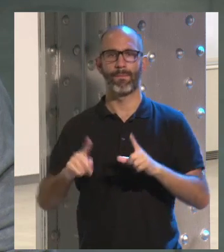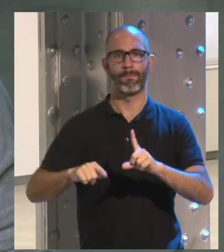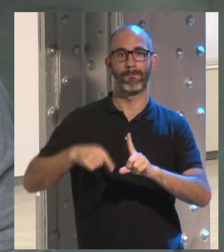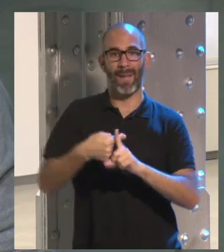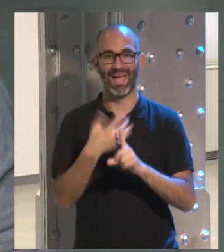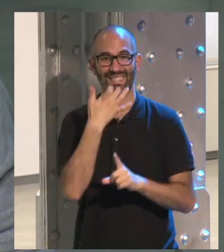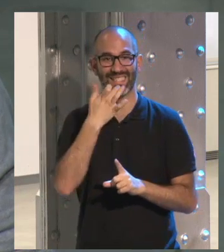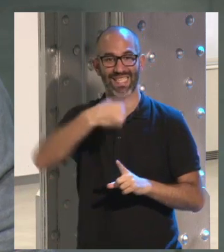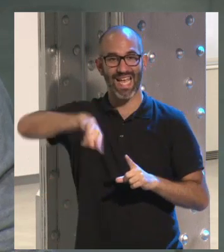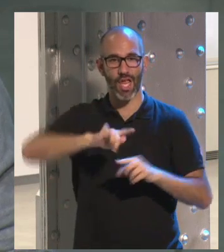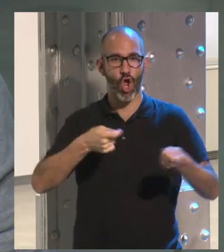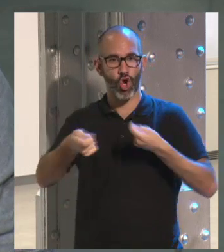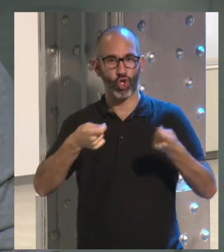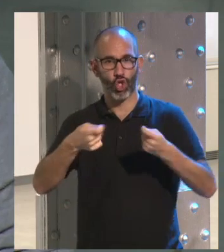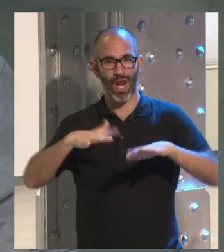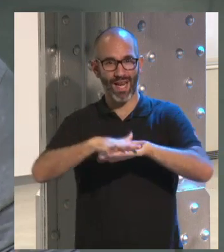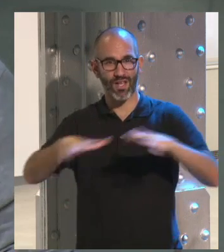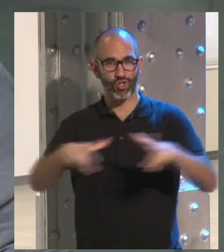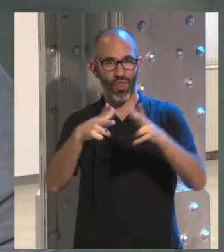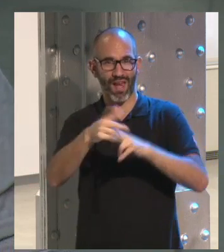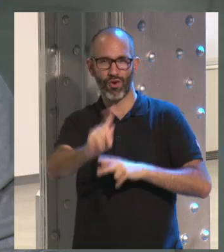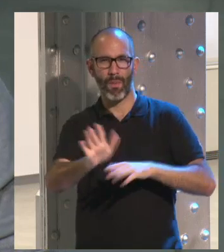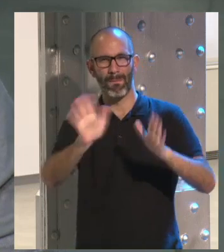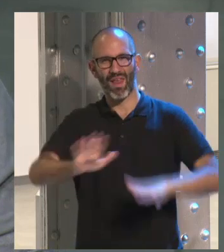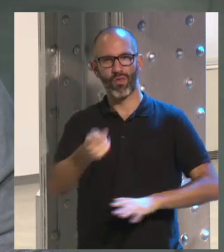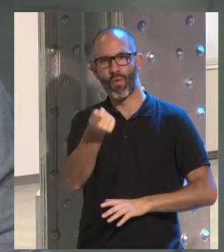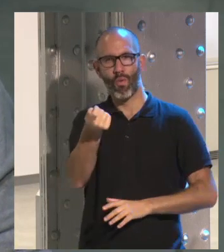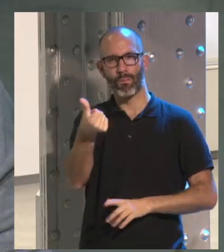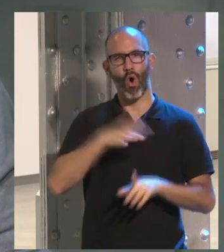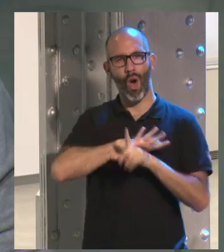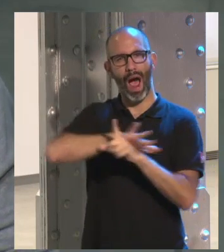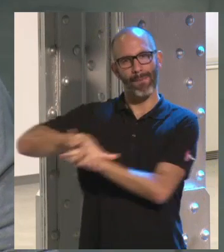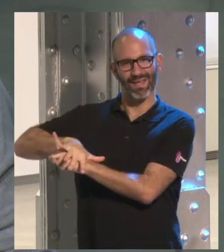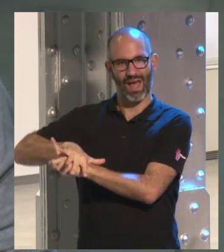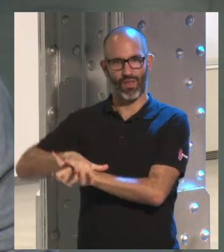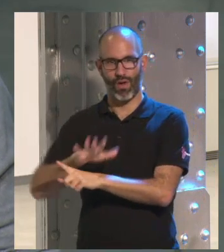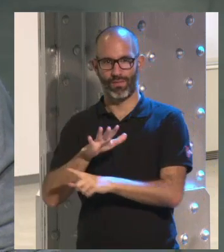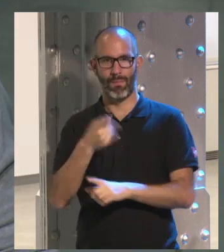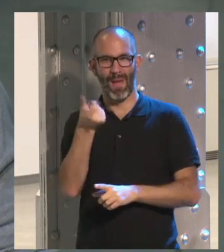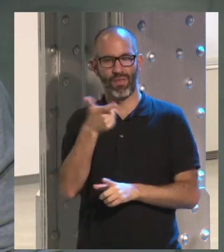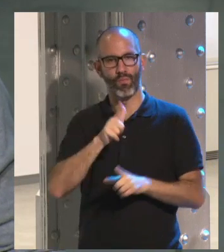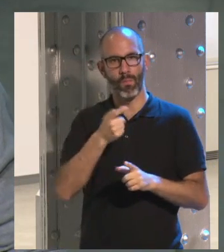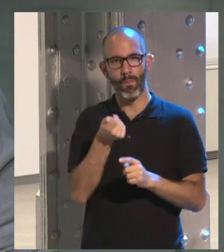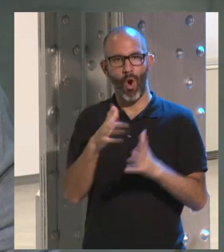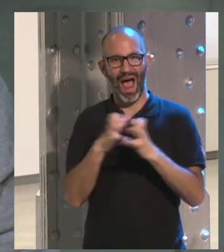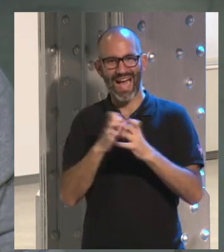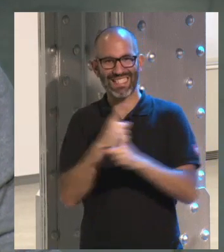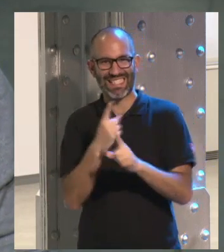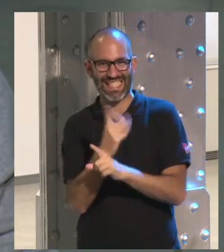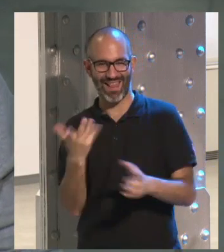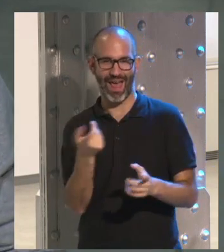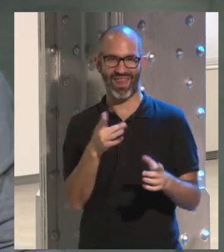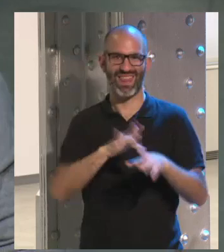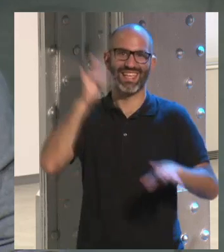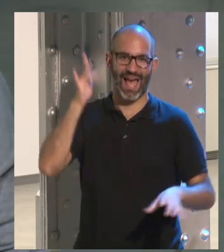controlan demasiado las redes sociales, están como fuera de juego. Y entran en una especie como de ansiedad digital, yo le damos